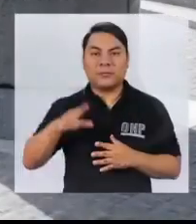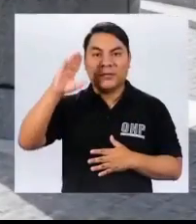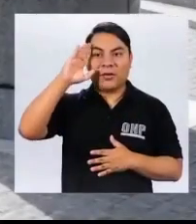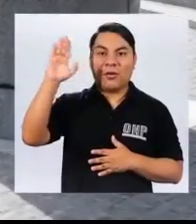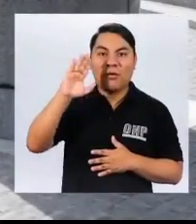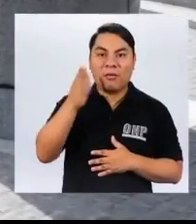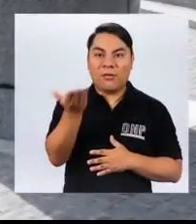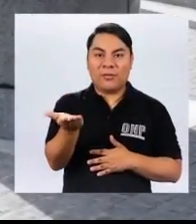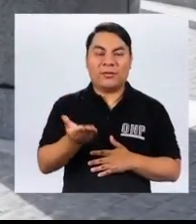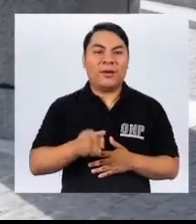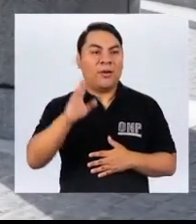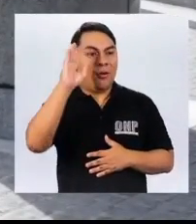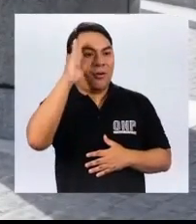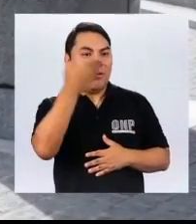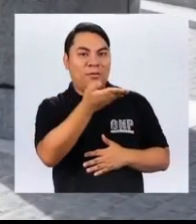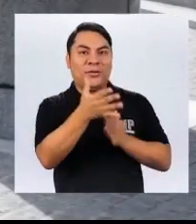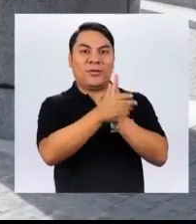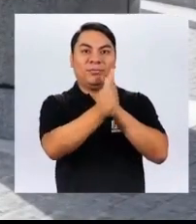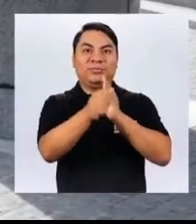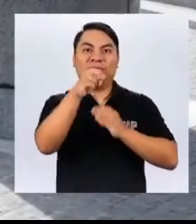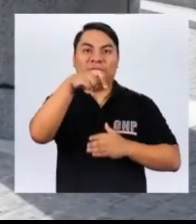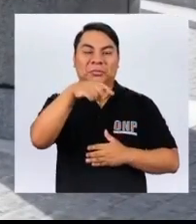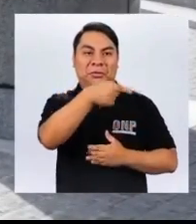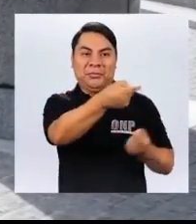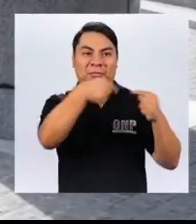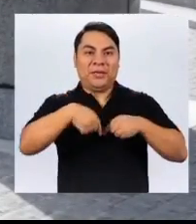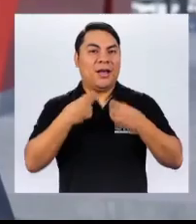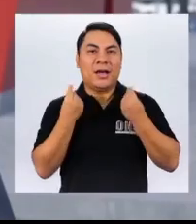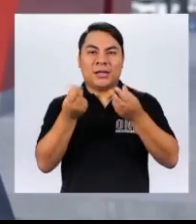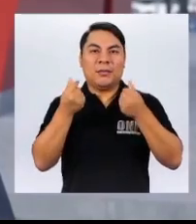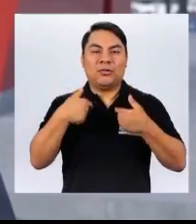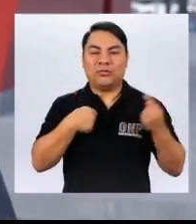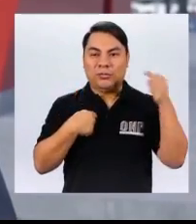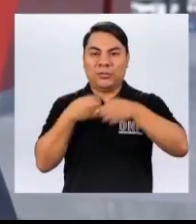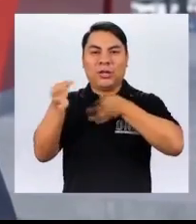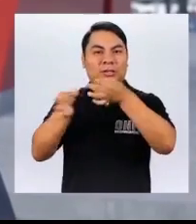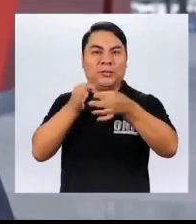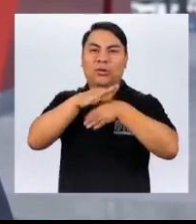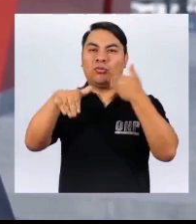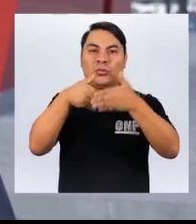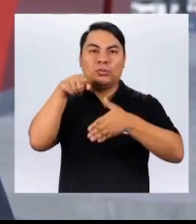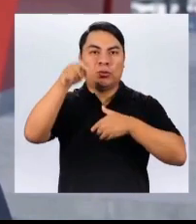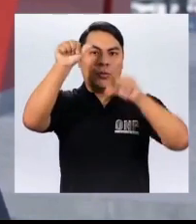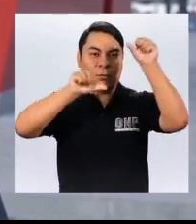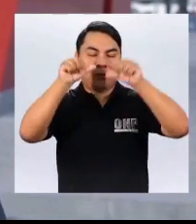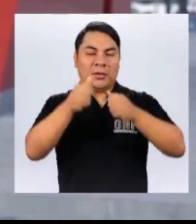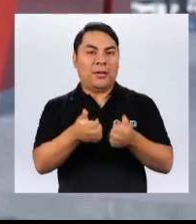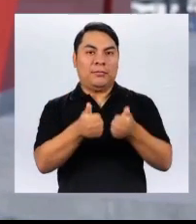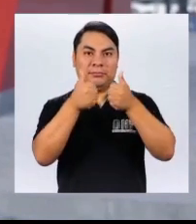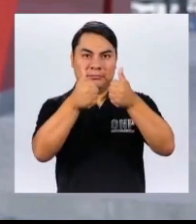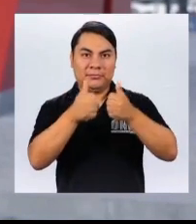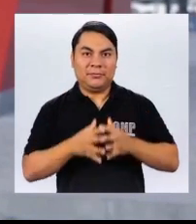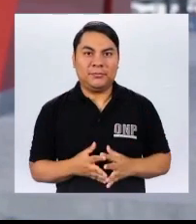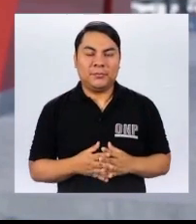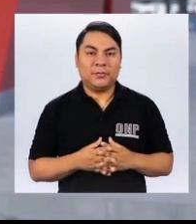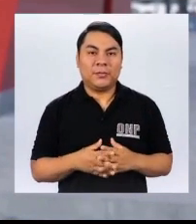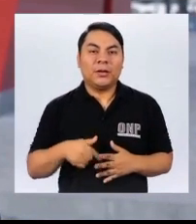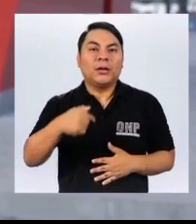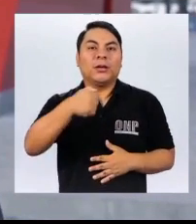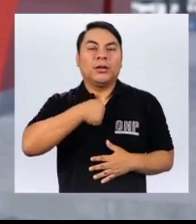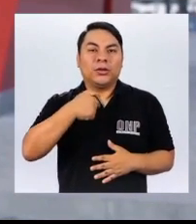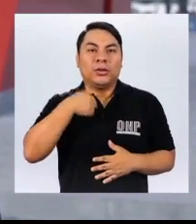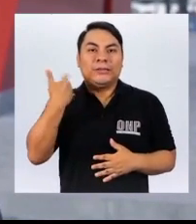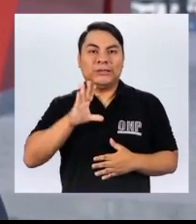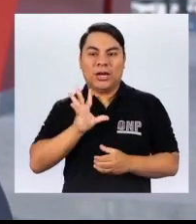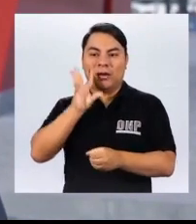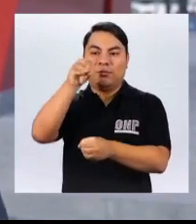Hola, Vicente Hola, experto en EFP, llegaste rápido Vine lo más rápido que pude para resolver todas tus dudas Genial Yo me